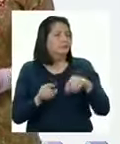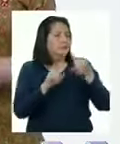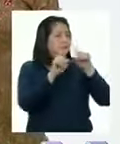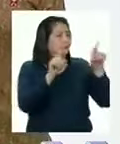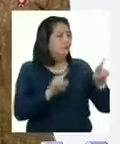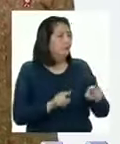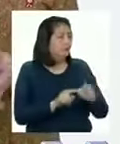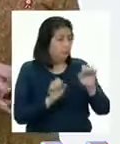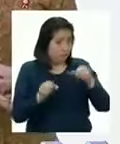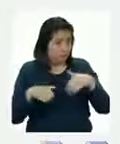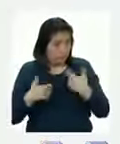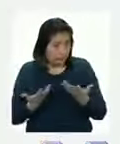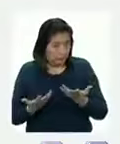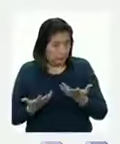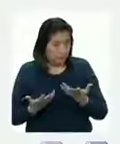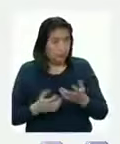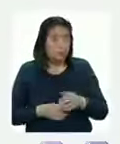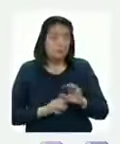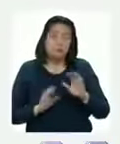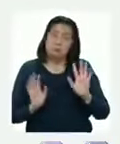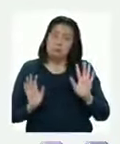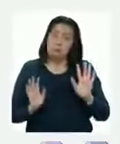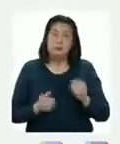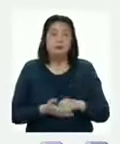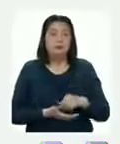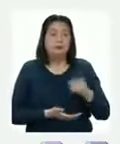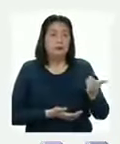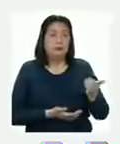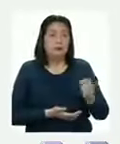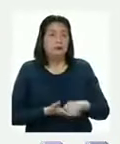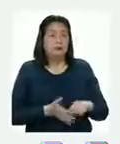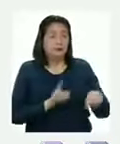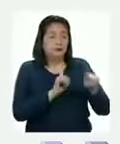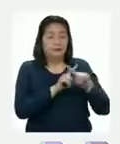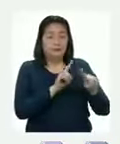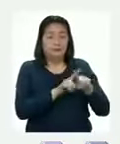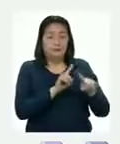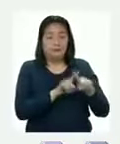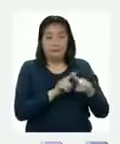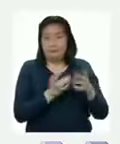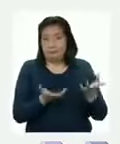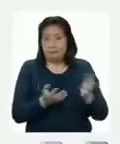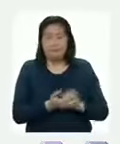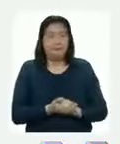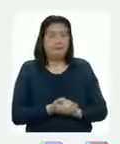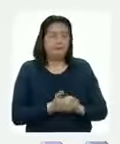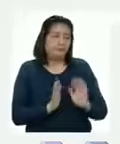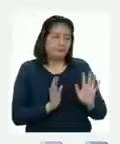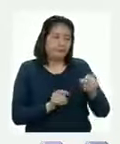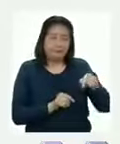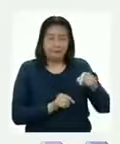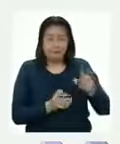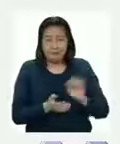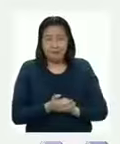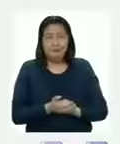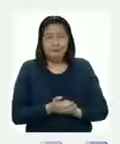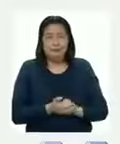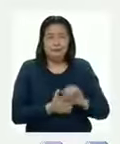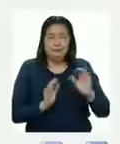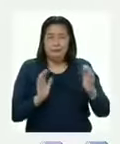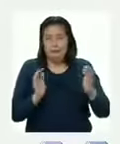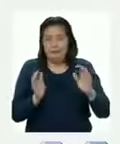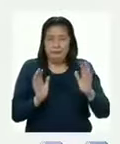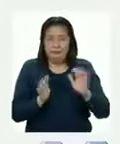yupana, profesor? ¿Se puede? Bueno, en el caso de la multiplicación, la estrategia, al menos este caso, es